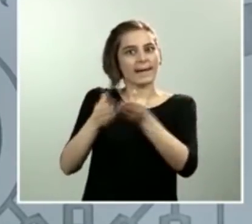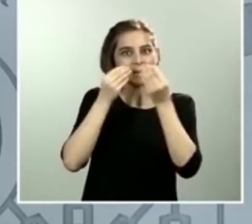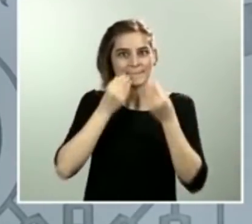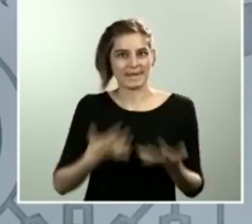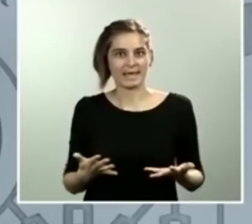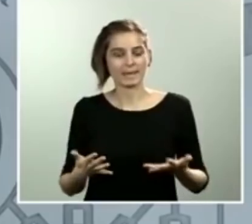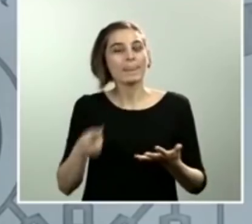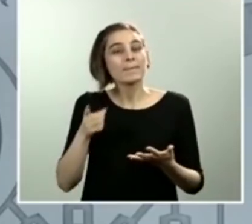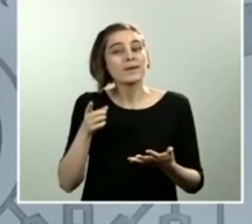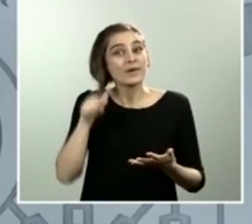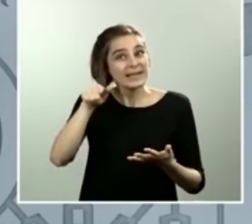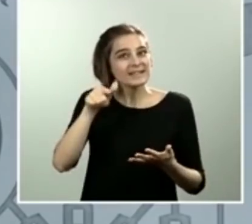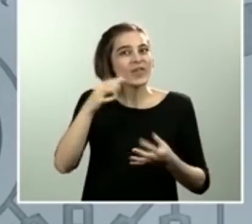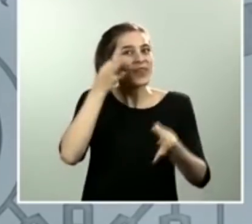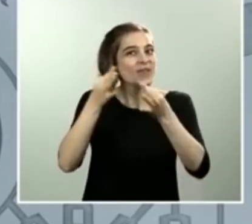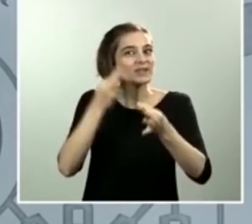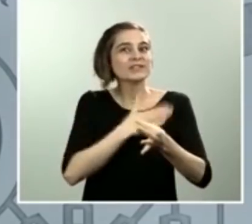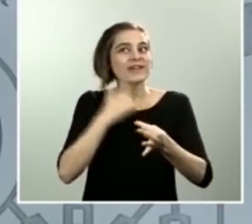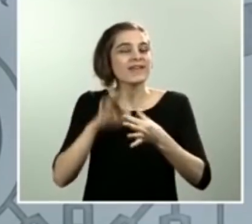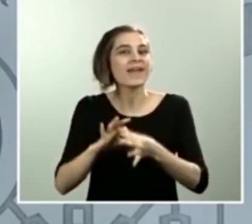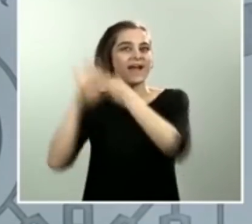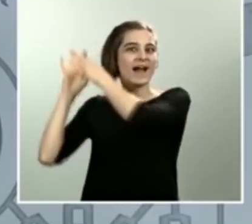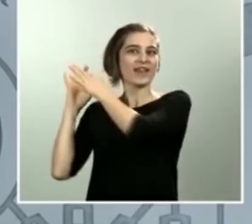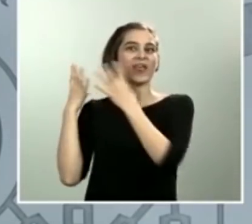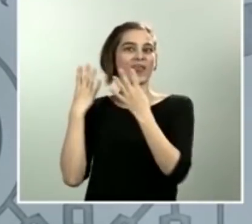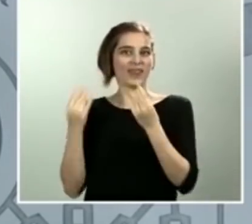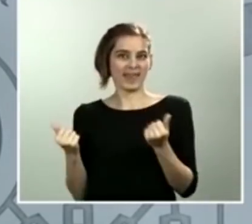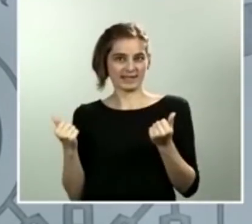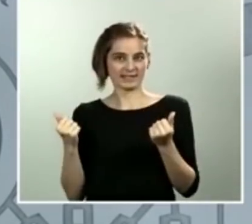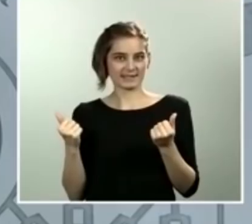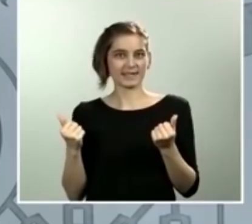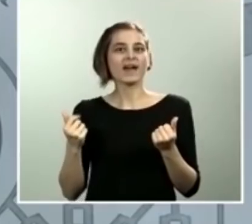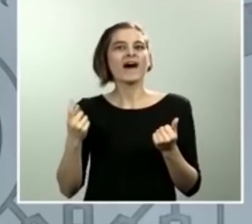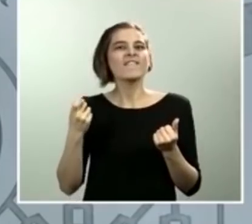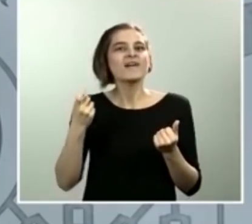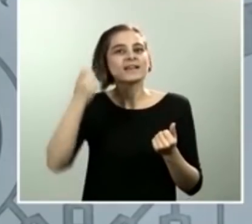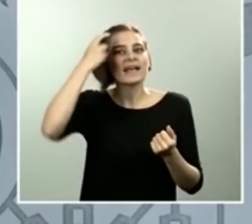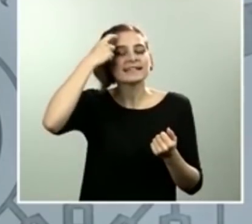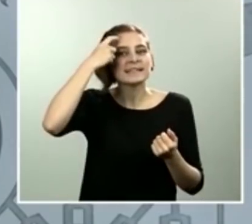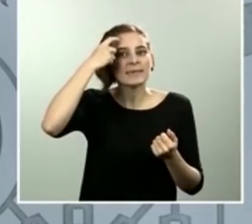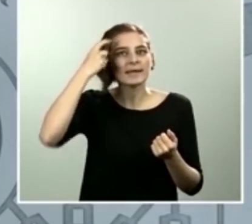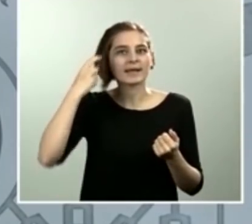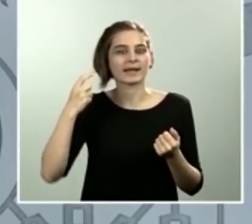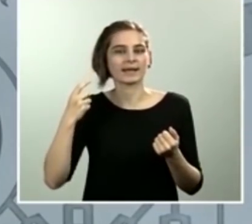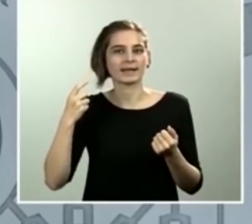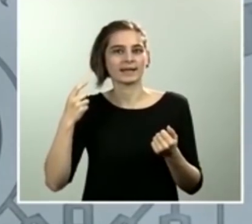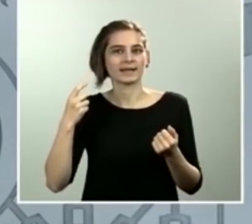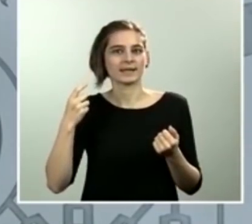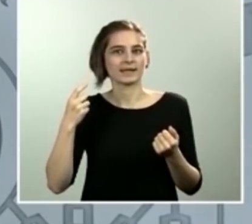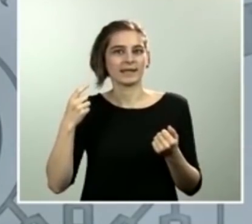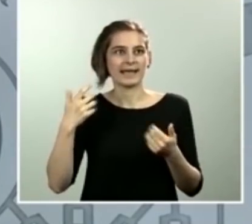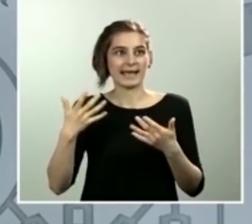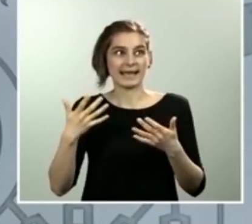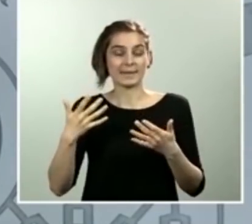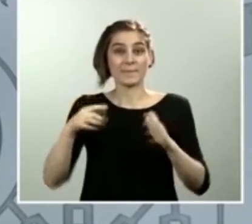de 10 días. Todavía tenemos mucho que ver del descenso que implicó tanto las medidas